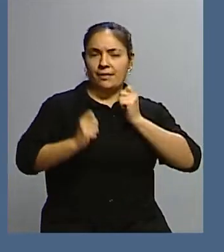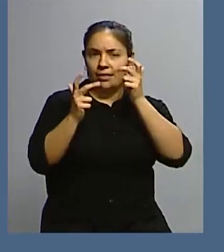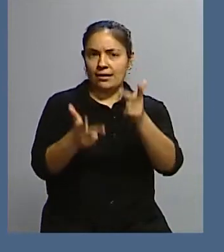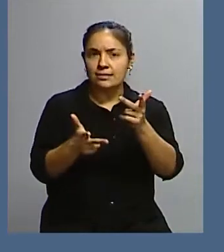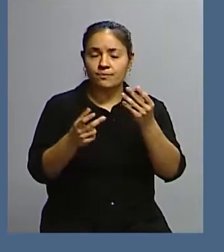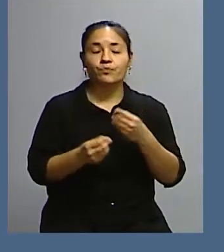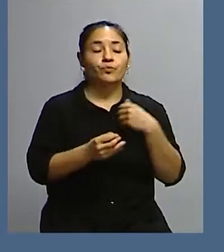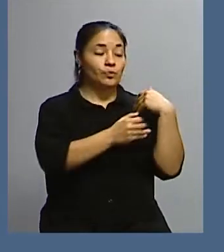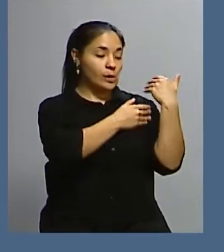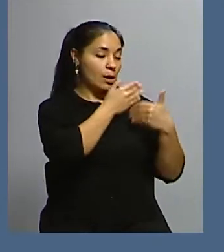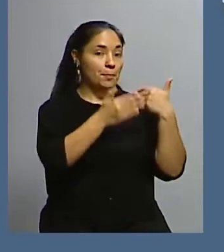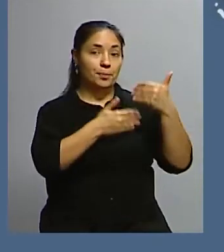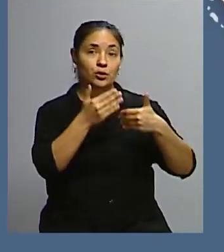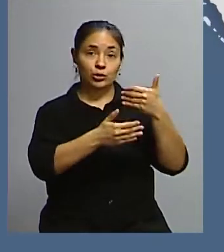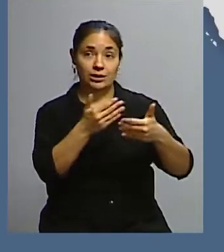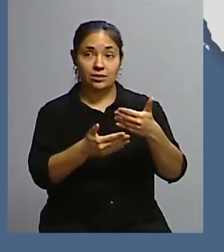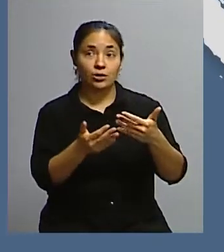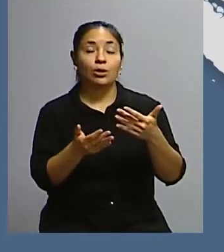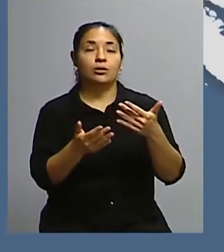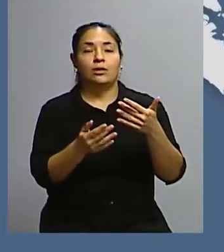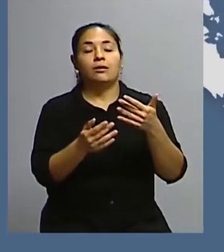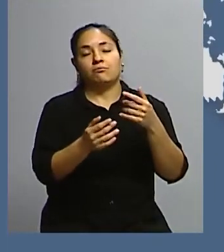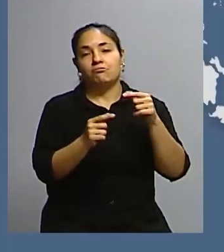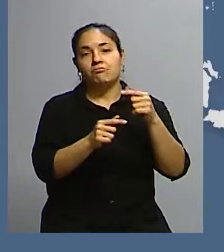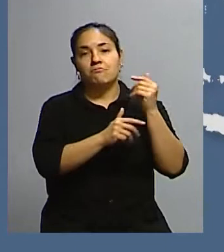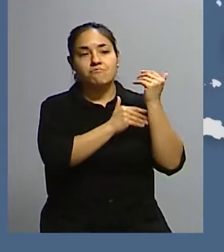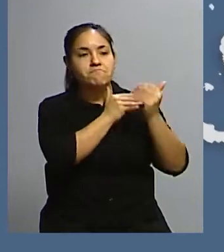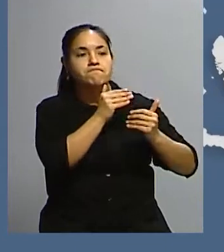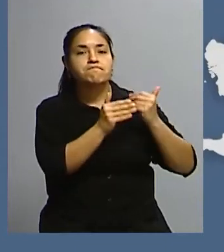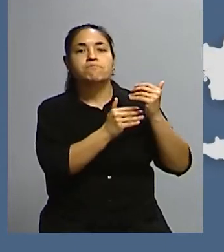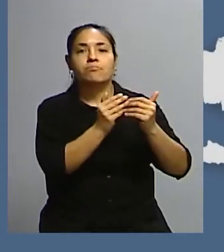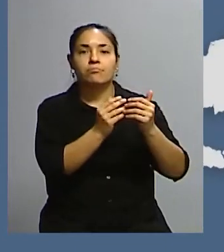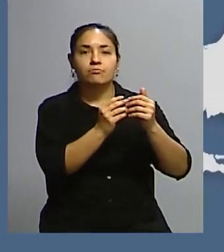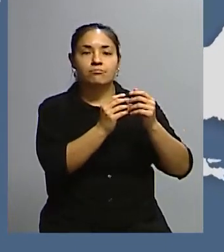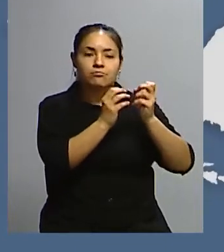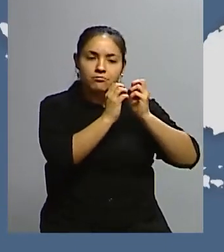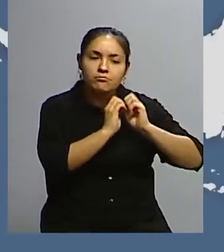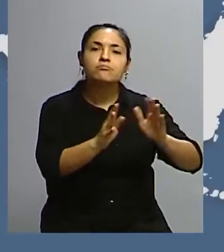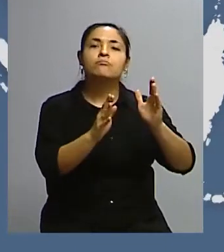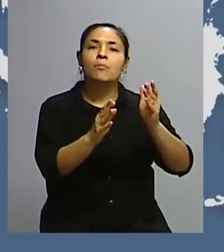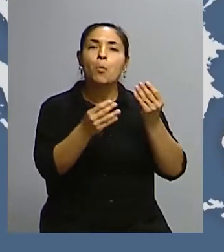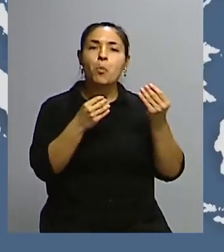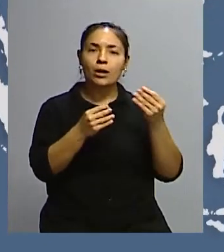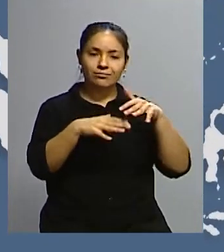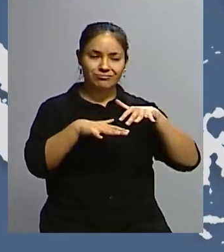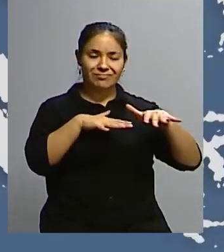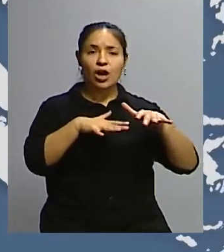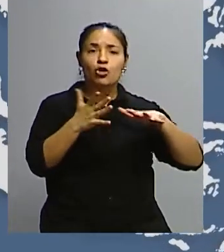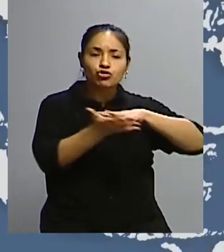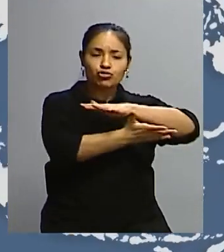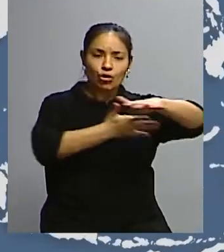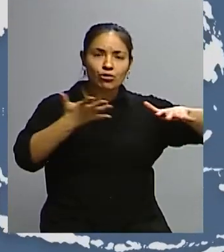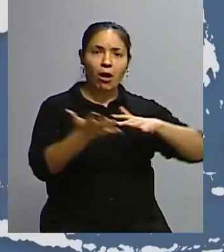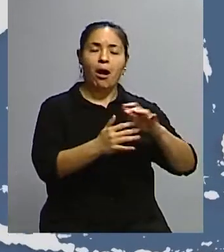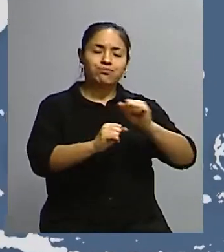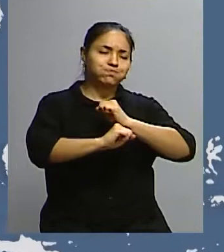este proceso obviamente fue un proceso que partió producto de un estallido social que